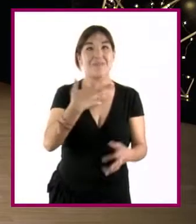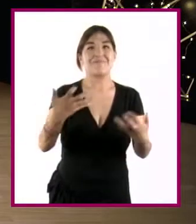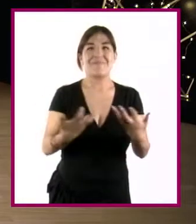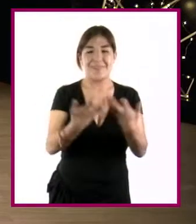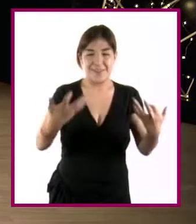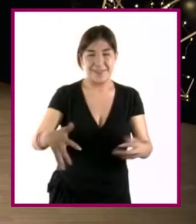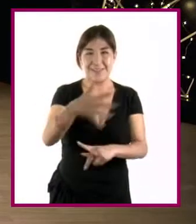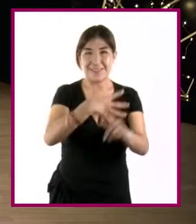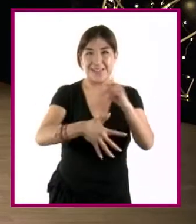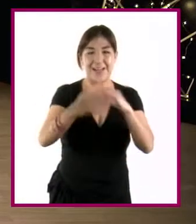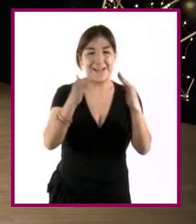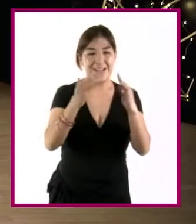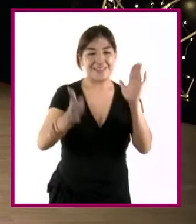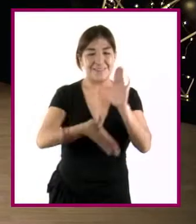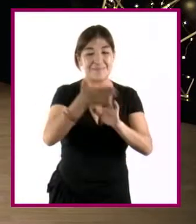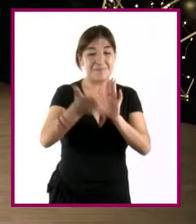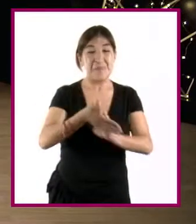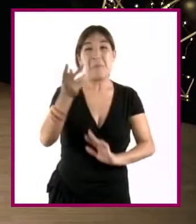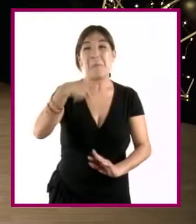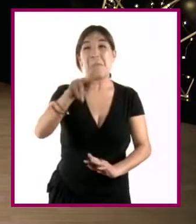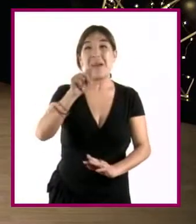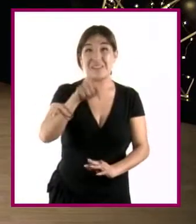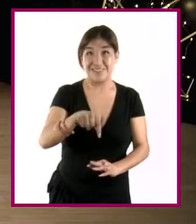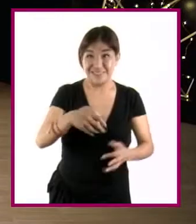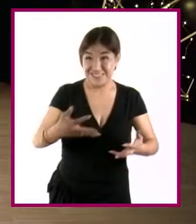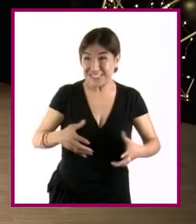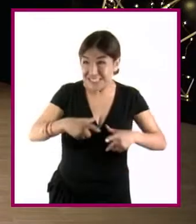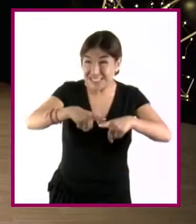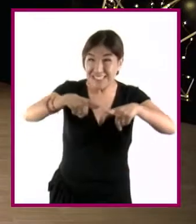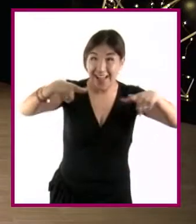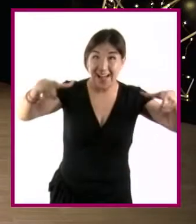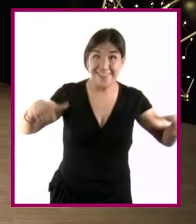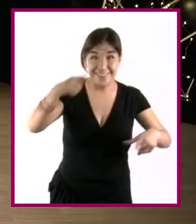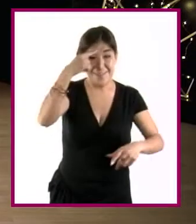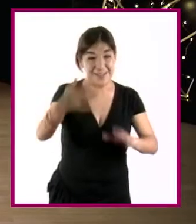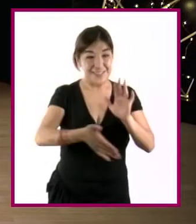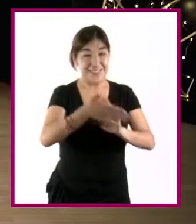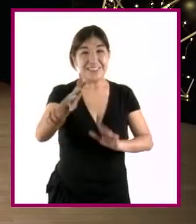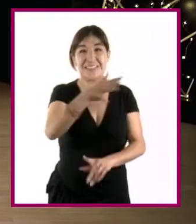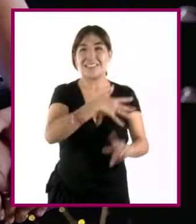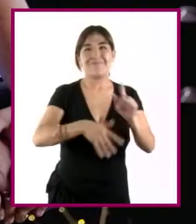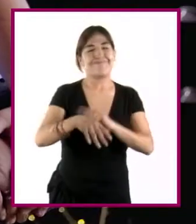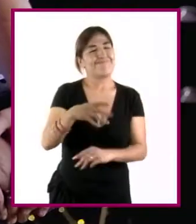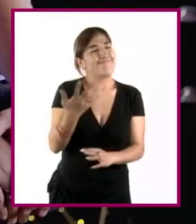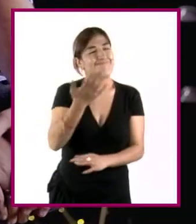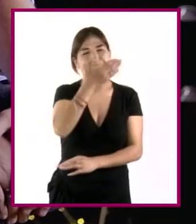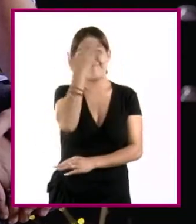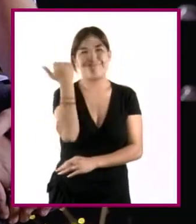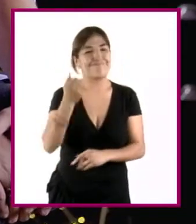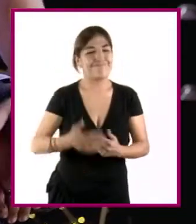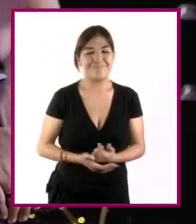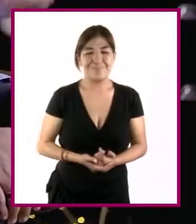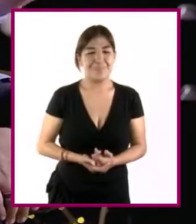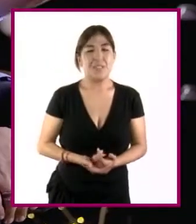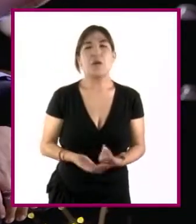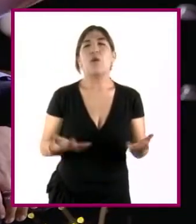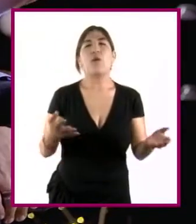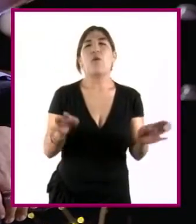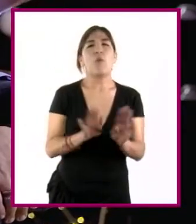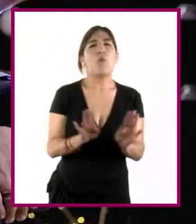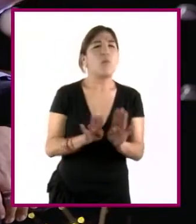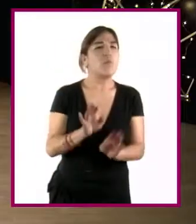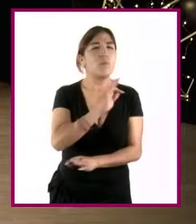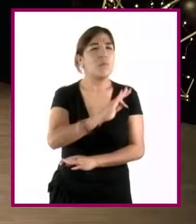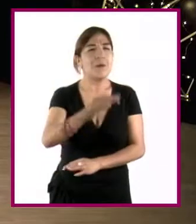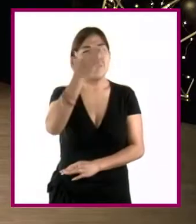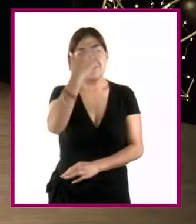mi casa, pero no sé si sea suficientemente grande para construir todo esto que tengo pensado. ¿Cómo crees que podríamos saberlo?